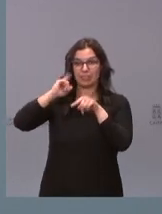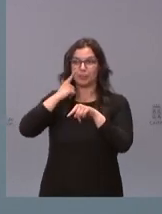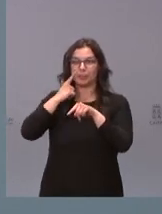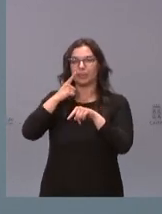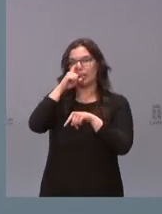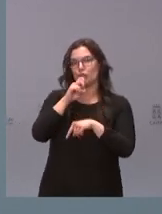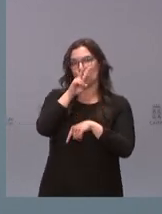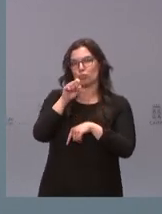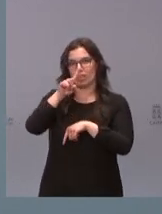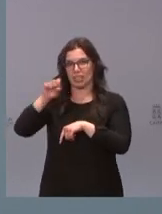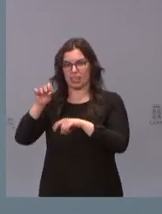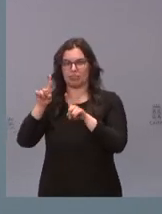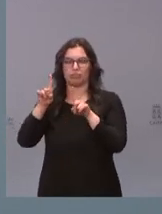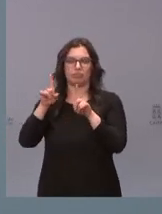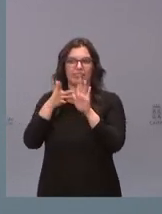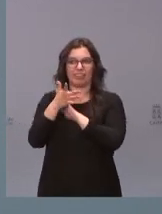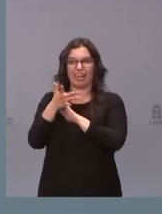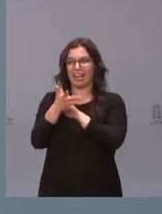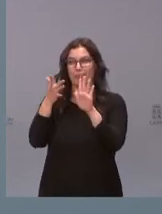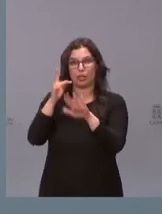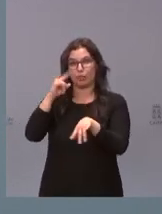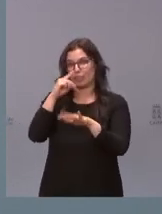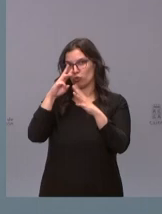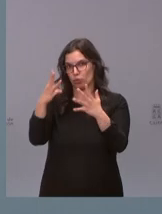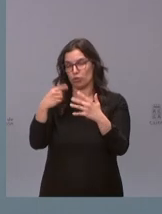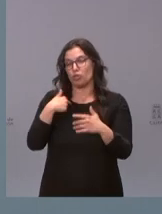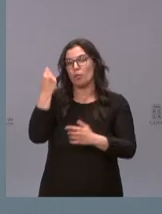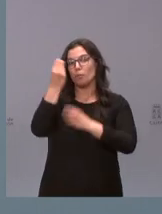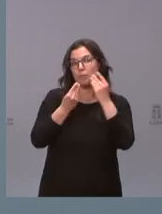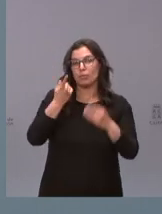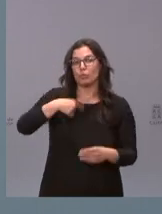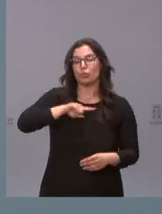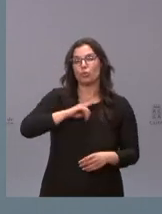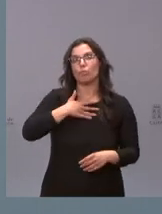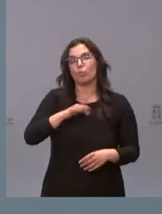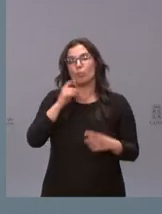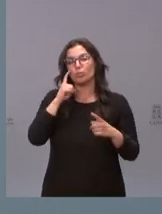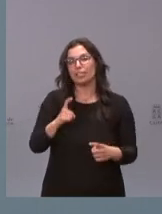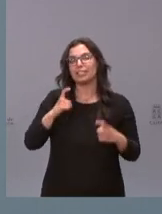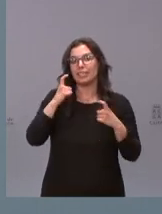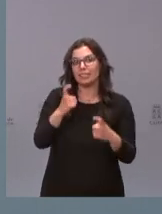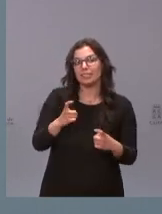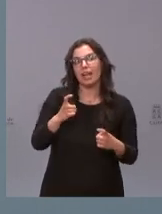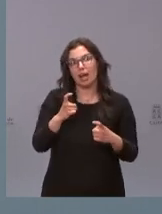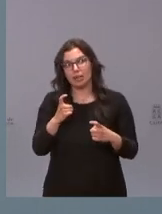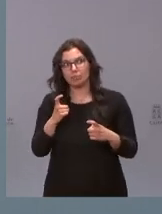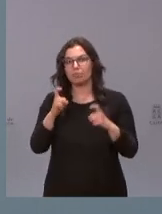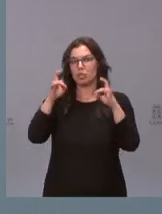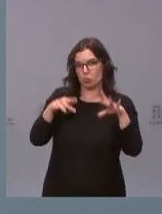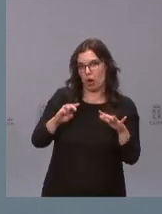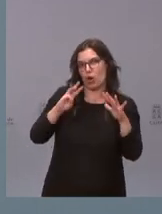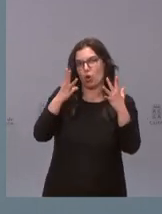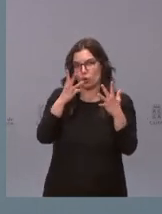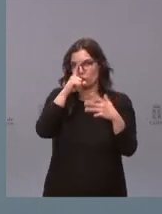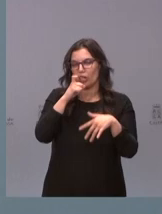2010 es decir es el récord yo calculo que podemos intentar conseguir ese récord o igualarlo si todo